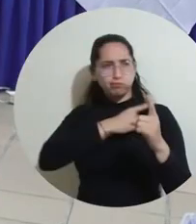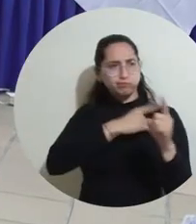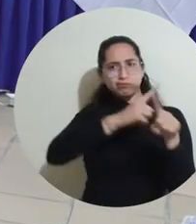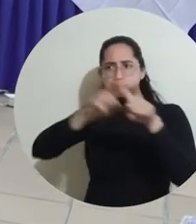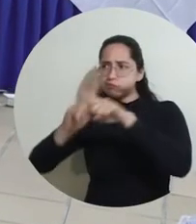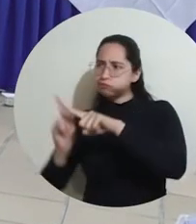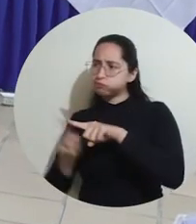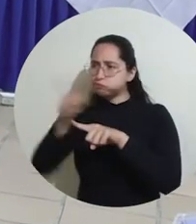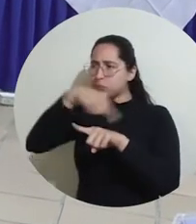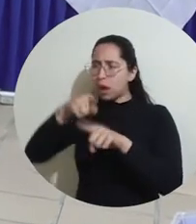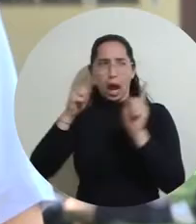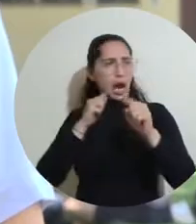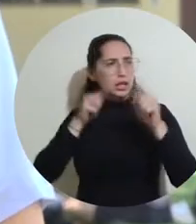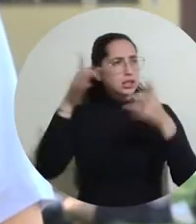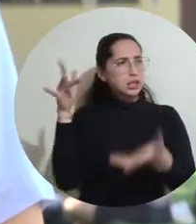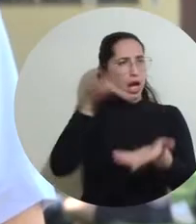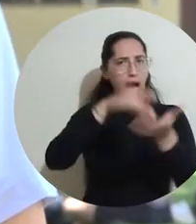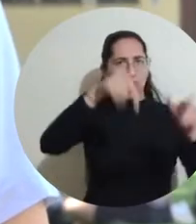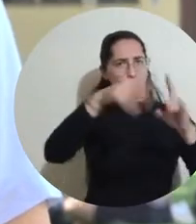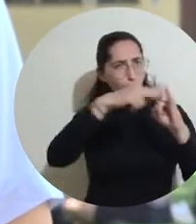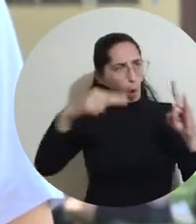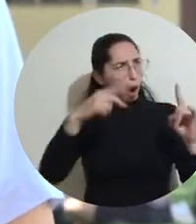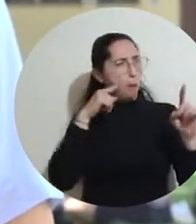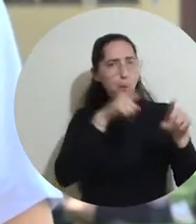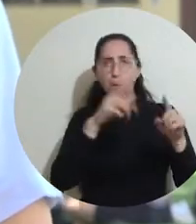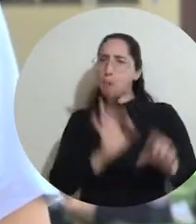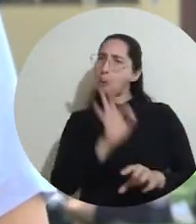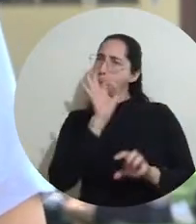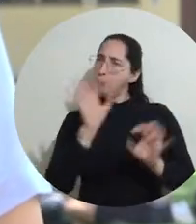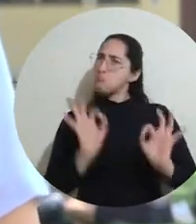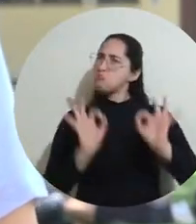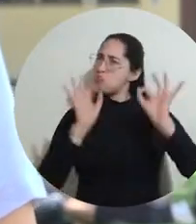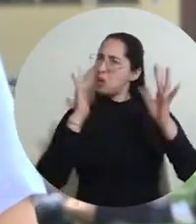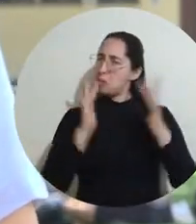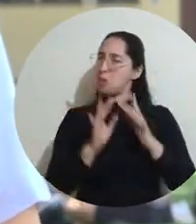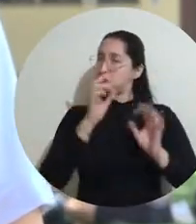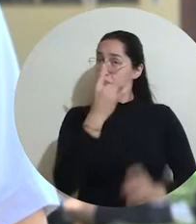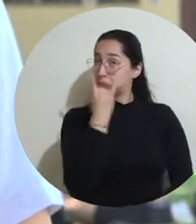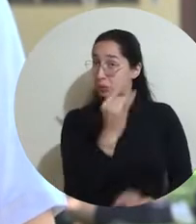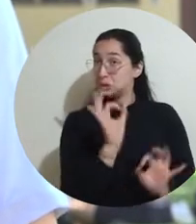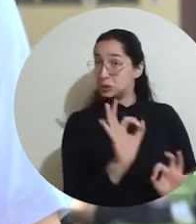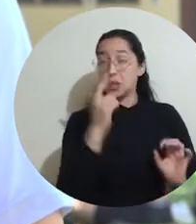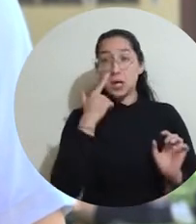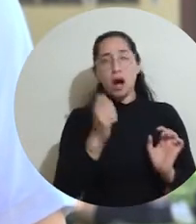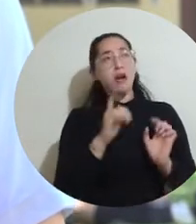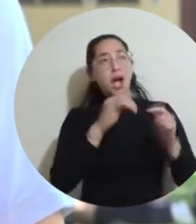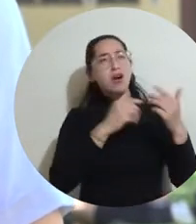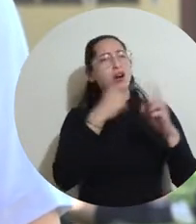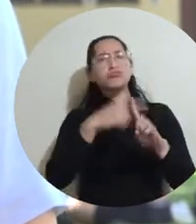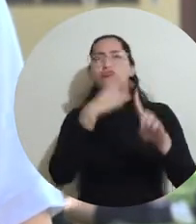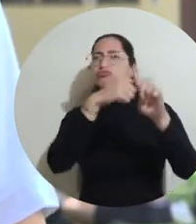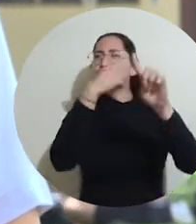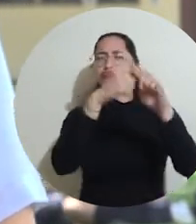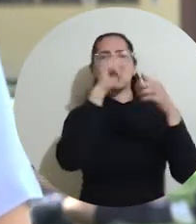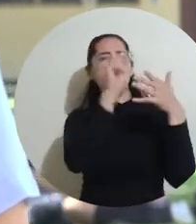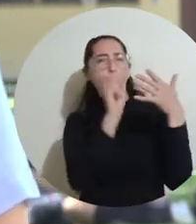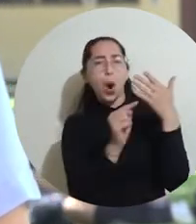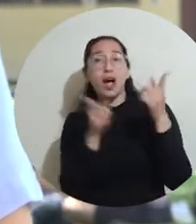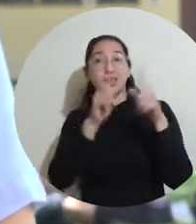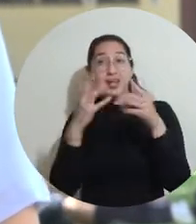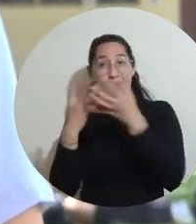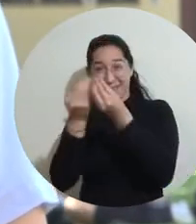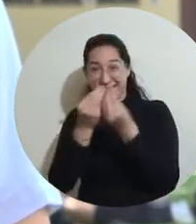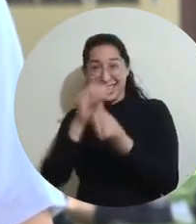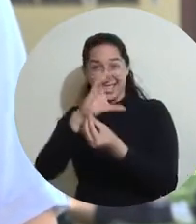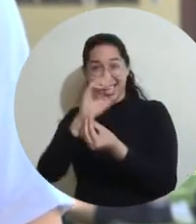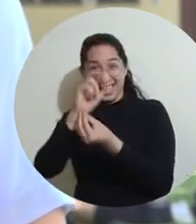condiciones generales del posgrado. Se analizaron los aspectos institucionales del doctorado y donde los consejeros tuvieron